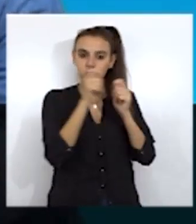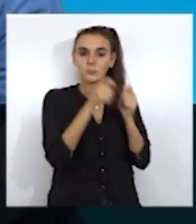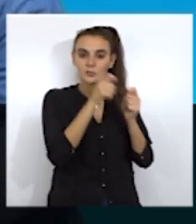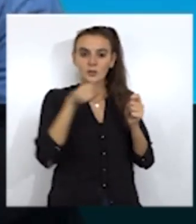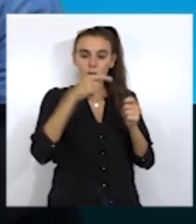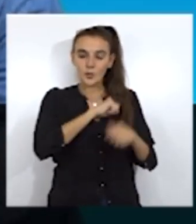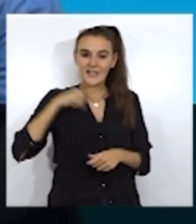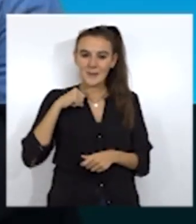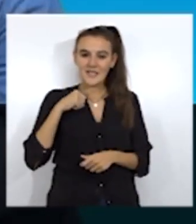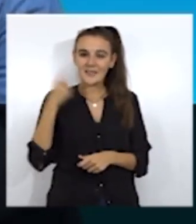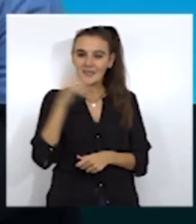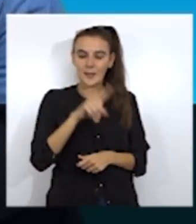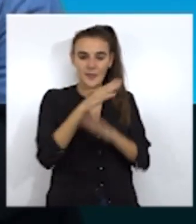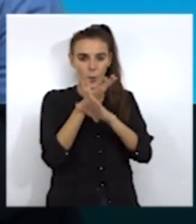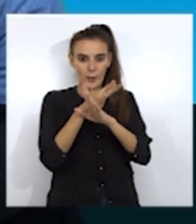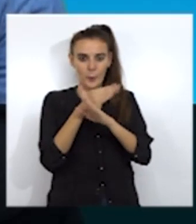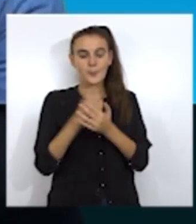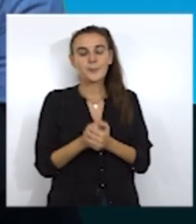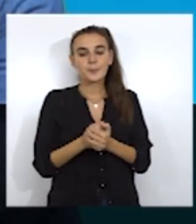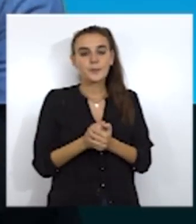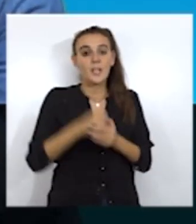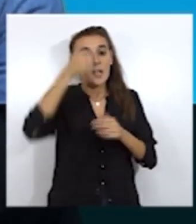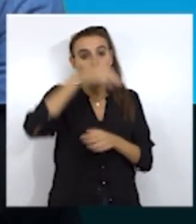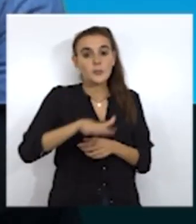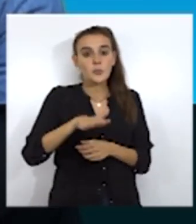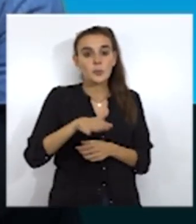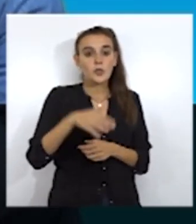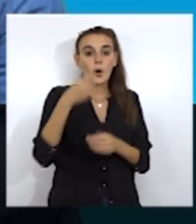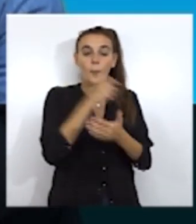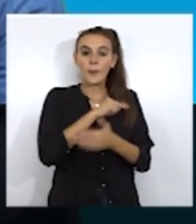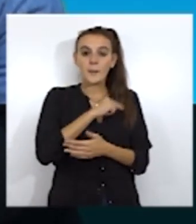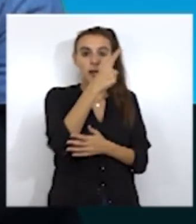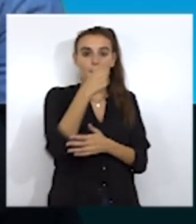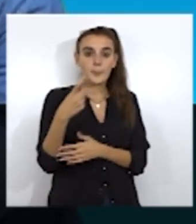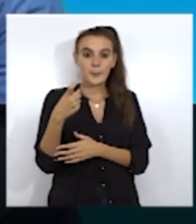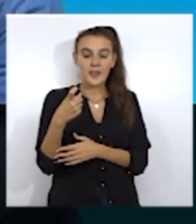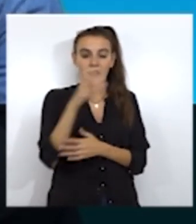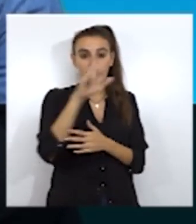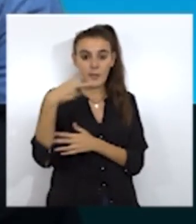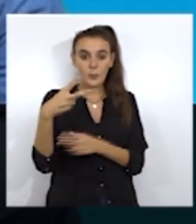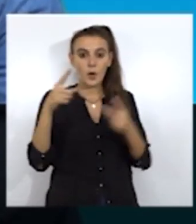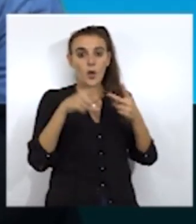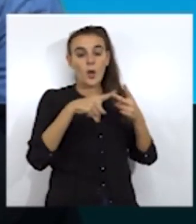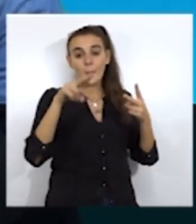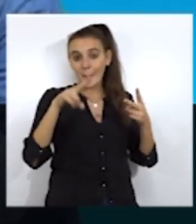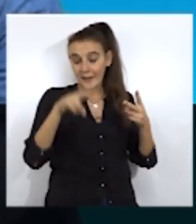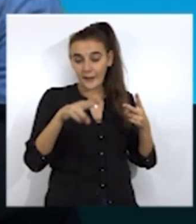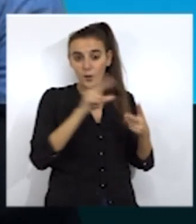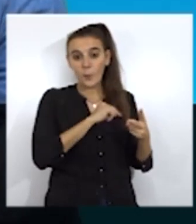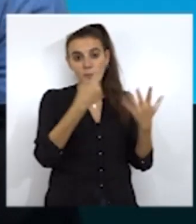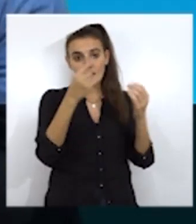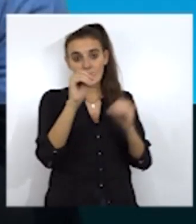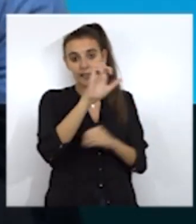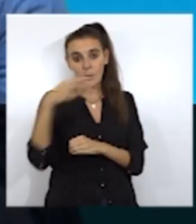camiseta personalizada de Fortnite. En los juniors, el premio será de 100 euros para la primera pareja que quede clasificada. La segunda pareja recibirá un premio de 60 euros